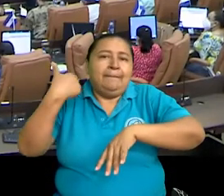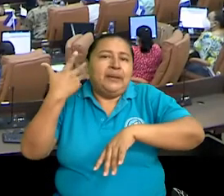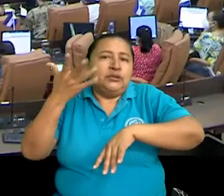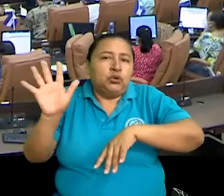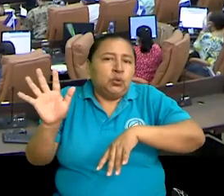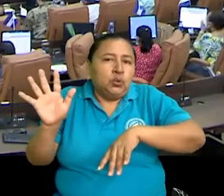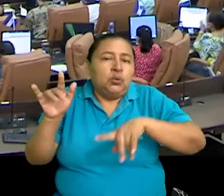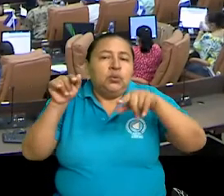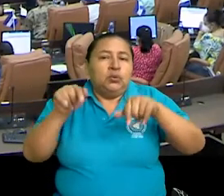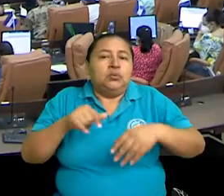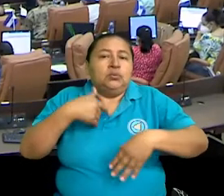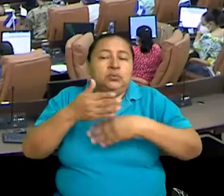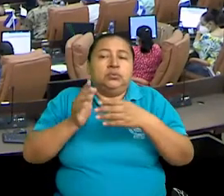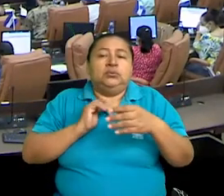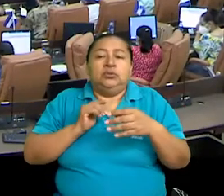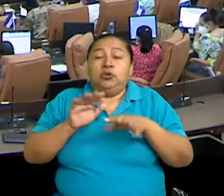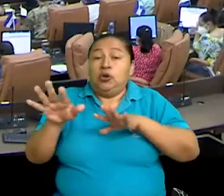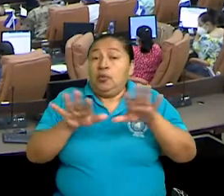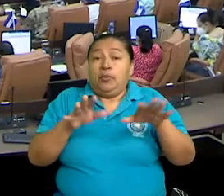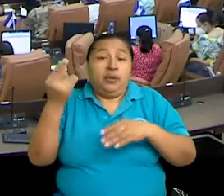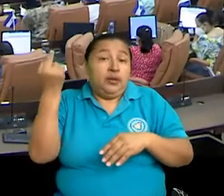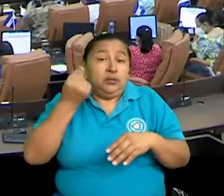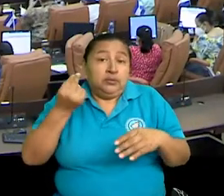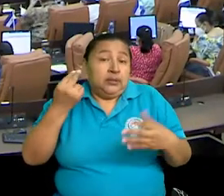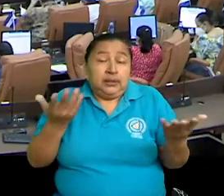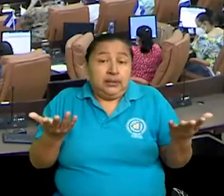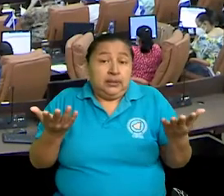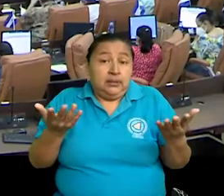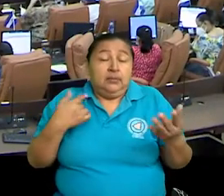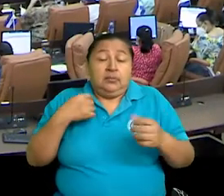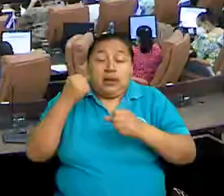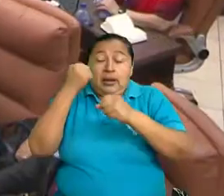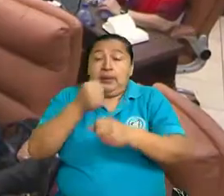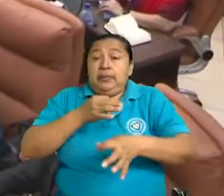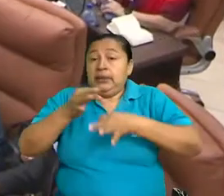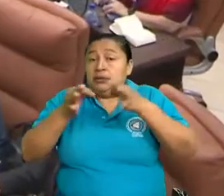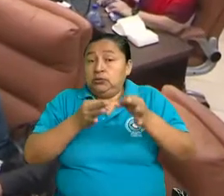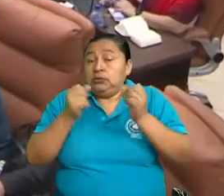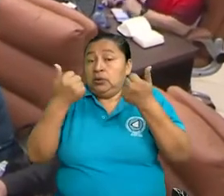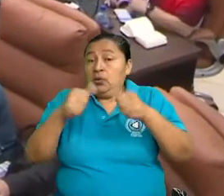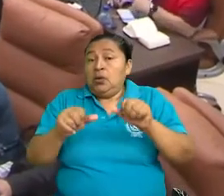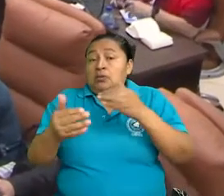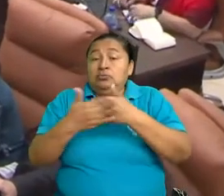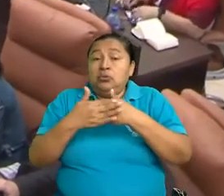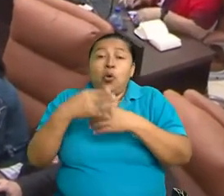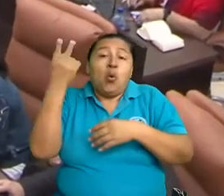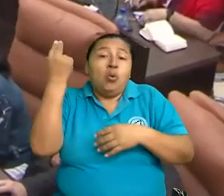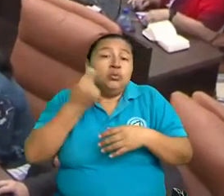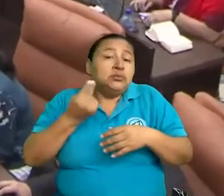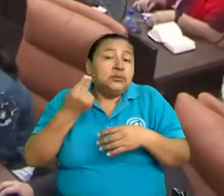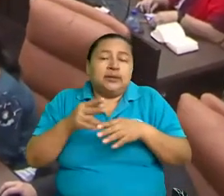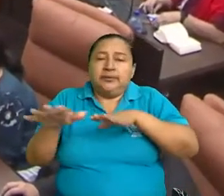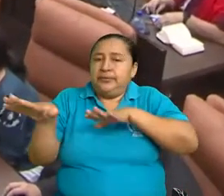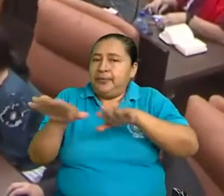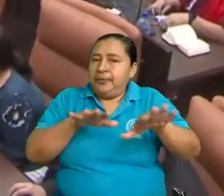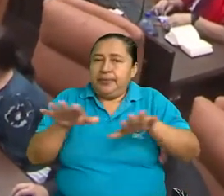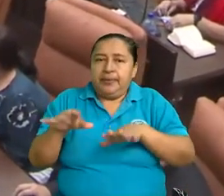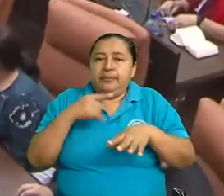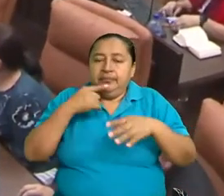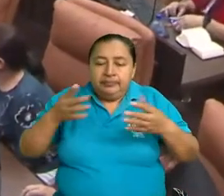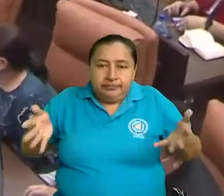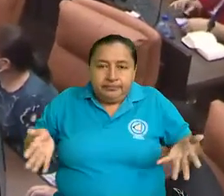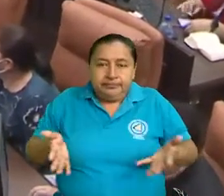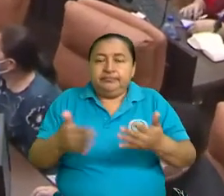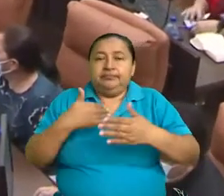evocar, que no se puede hacer un fundamento para hacer un reclamo jurídico, para hacer una demanda, para impulsar un